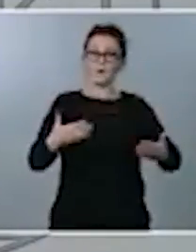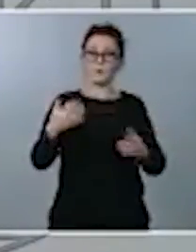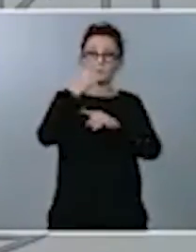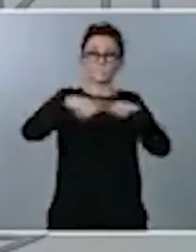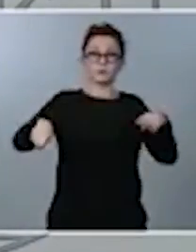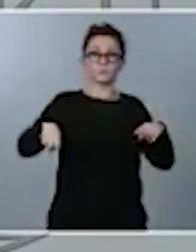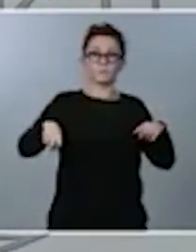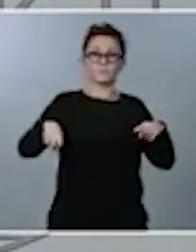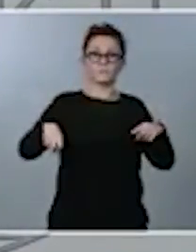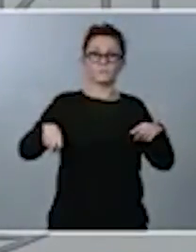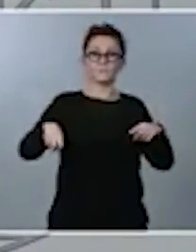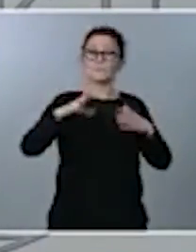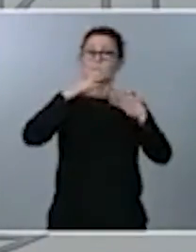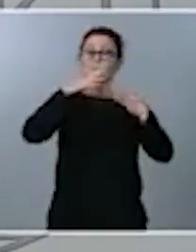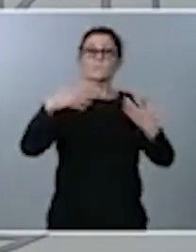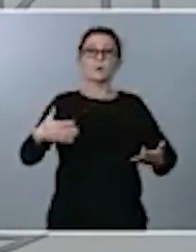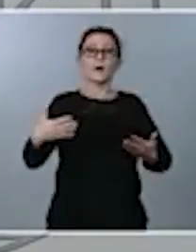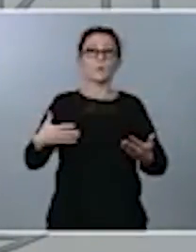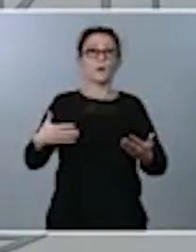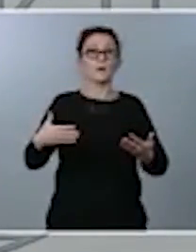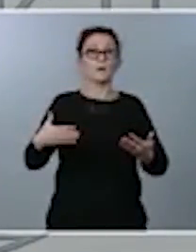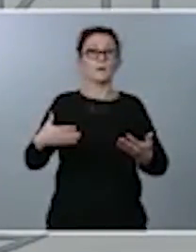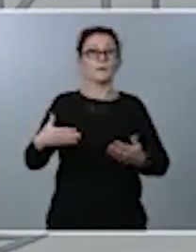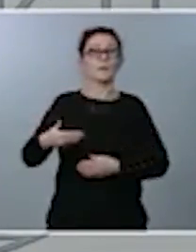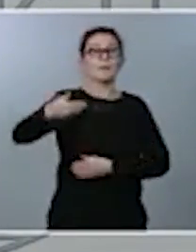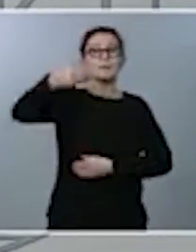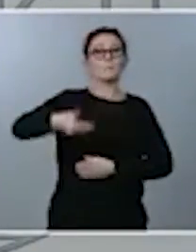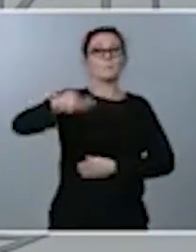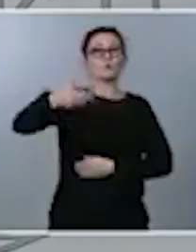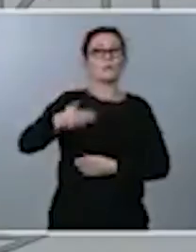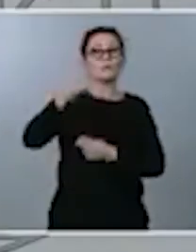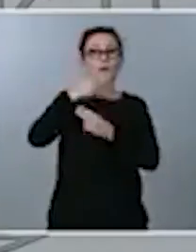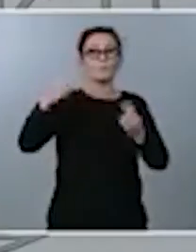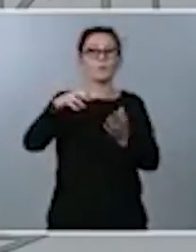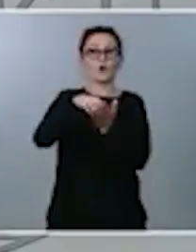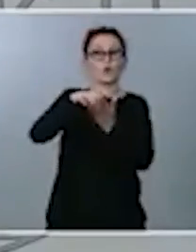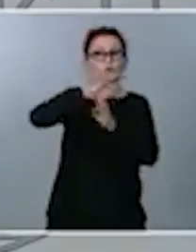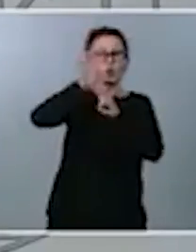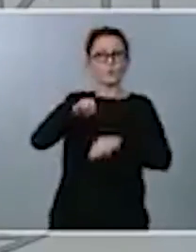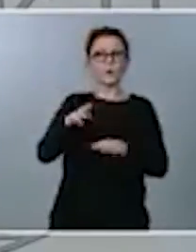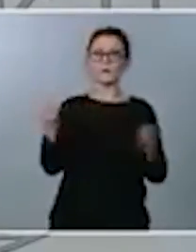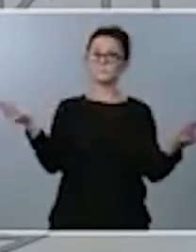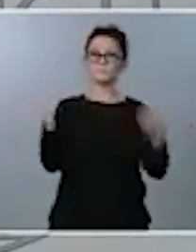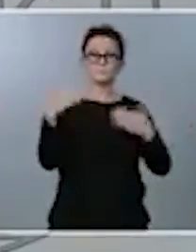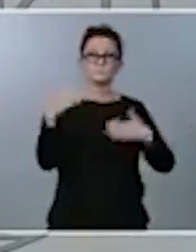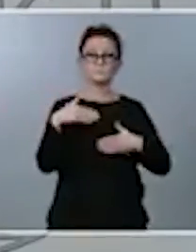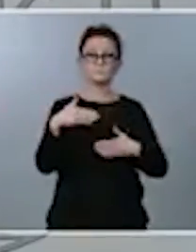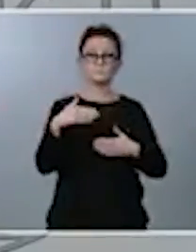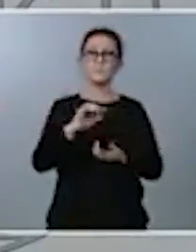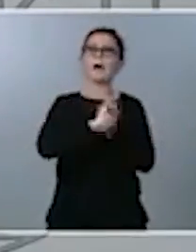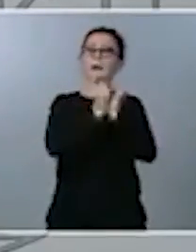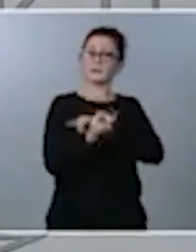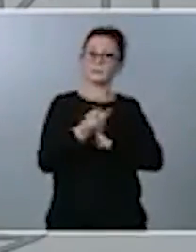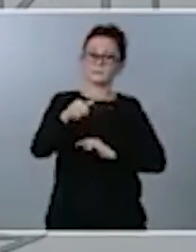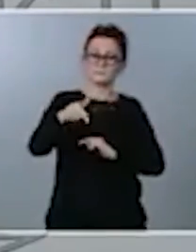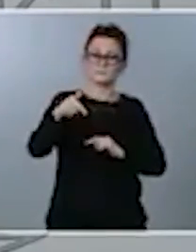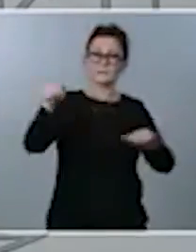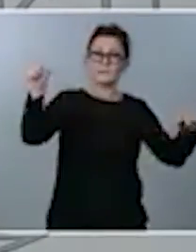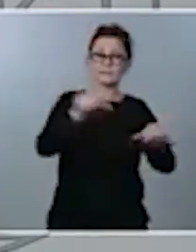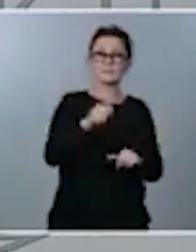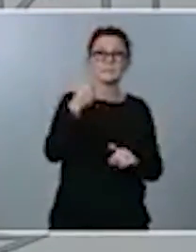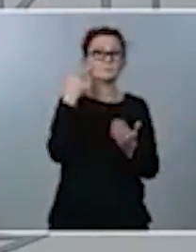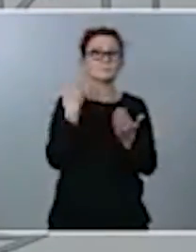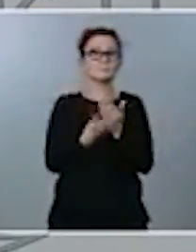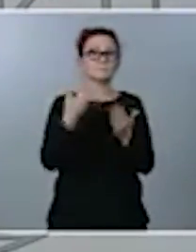pone en cuestión la importancia de lo público. Antes, al contrario, esta crisis ha evidenciado la importancia